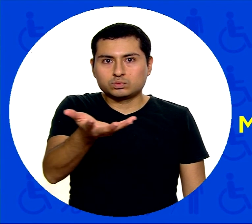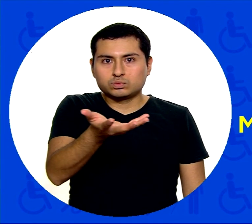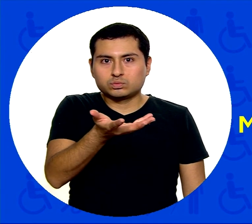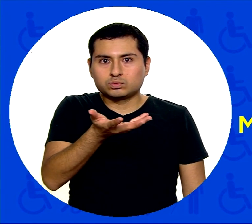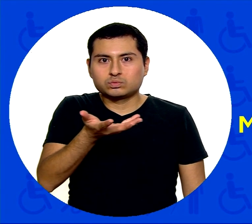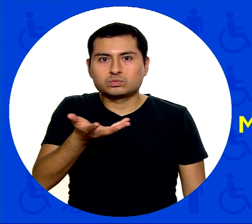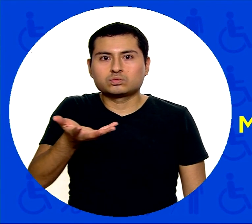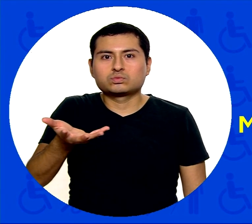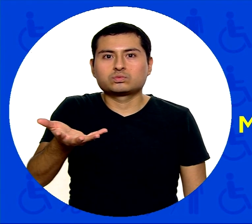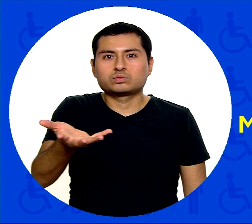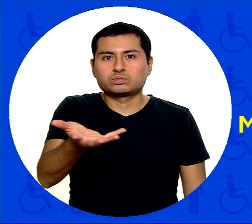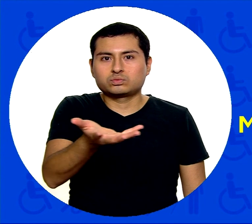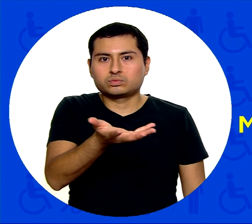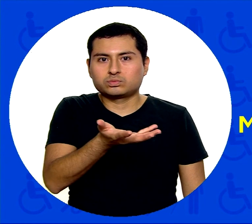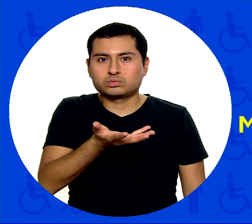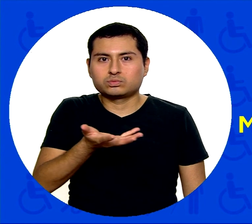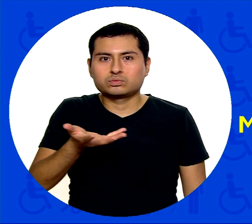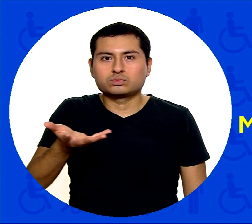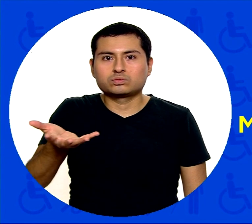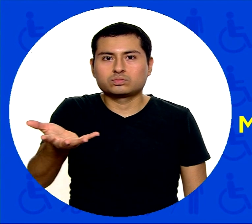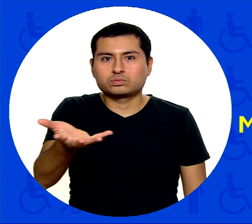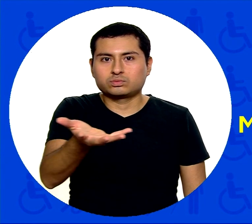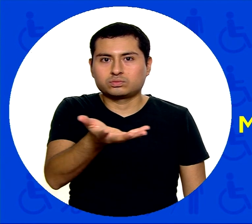Horno microondas